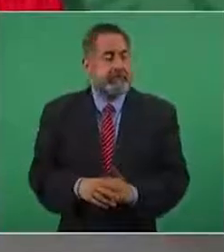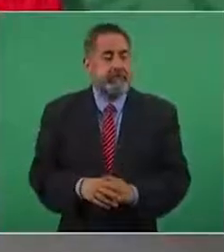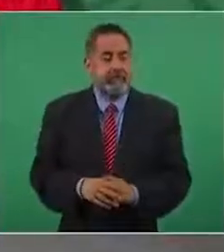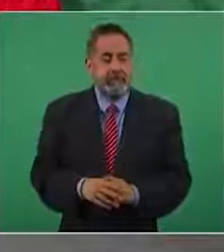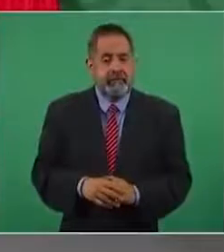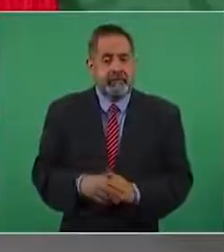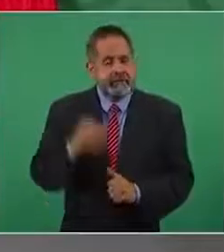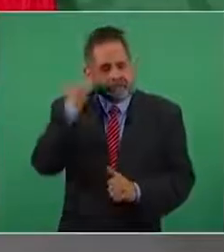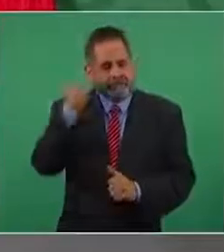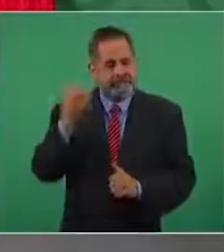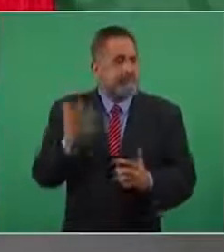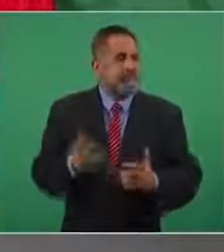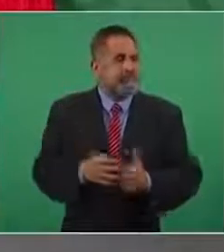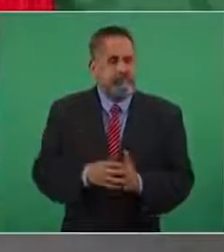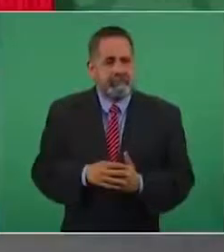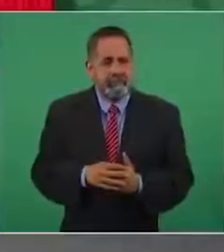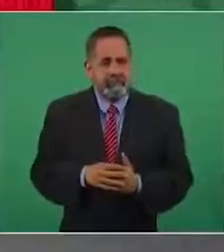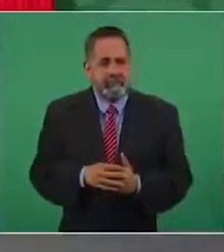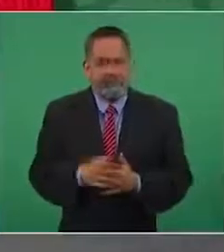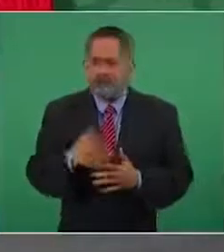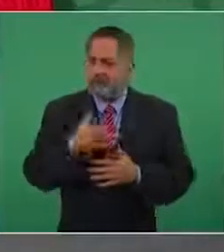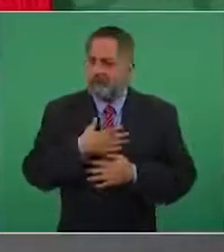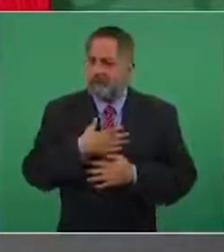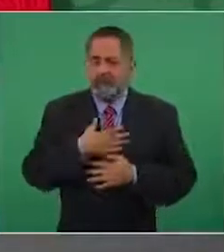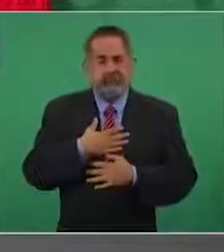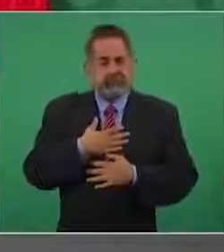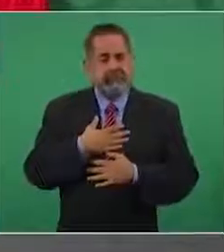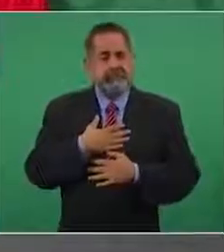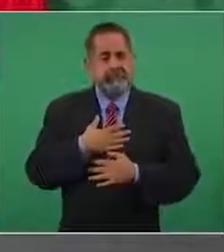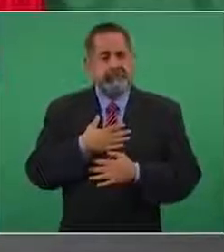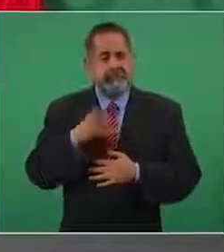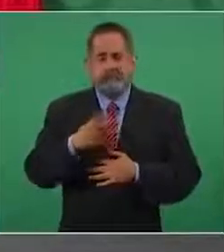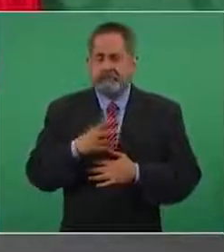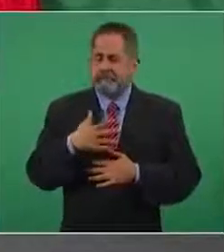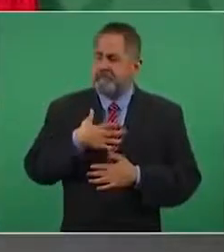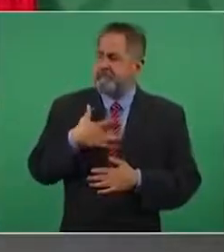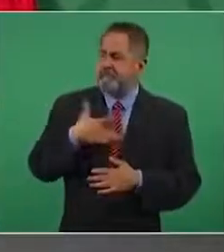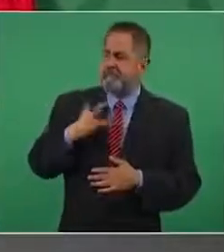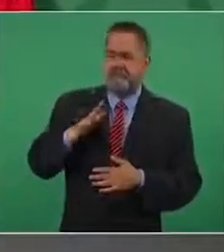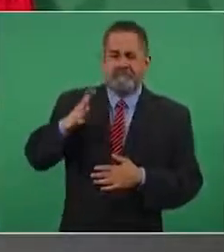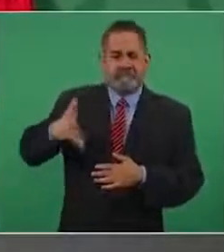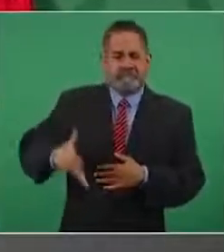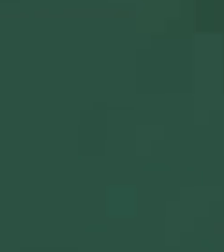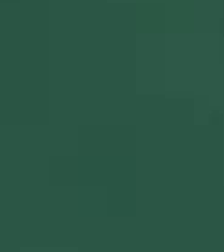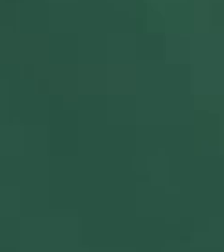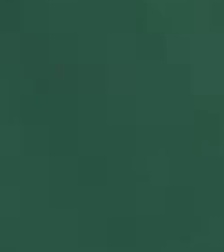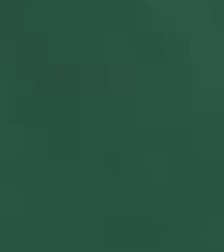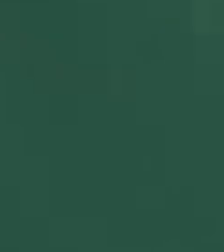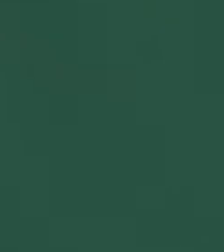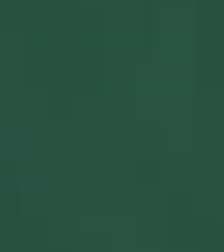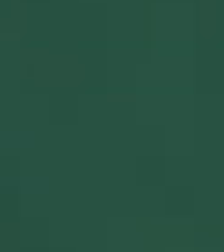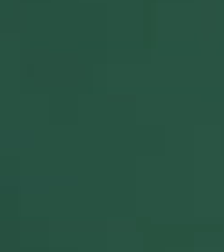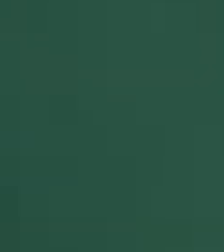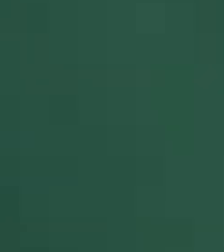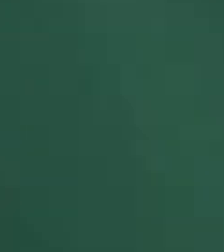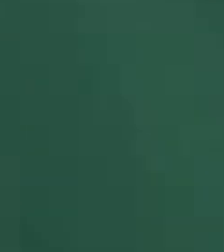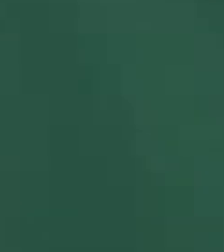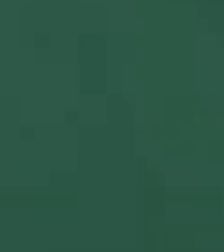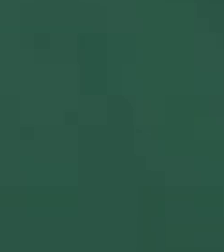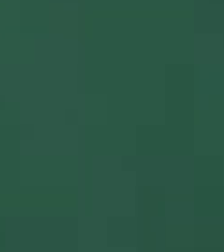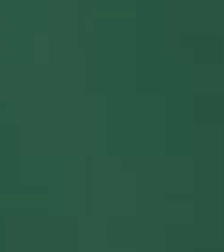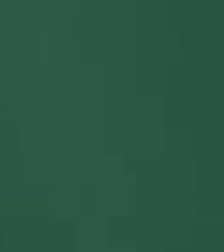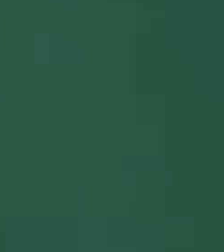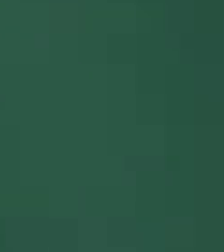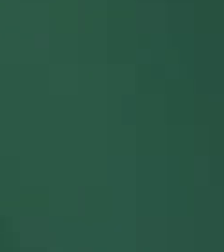Imagínense cómo no voy a estar orgulloso de los trabajadores. Gobierno de